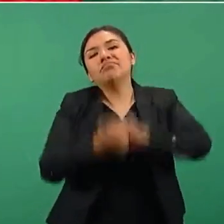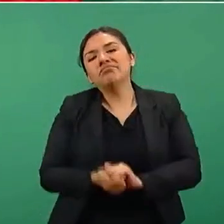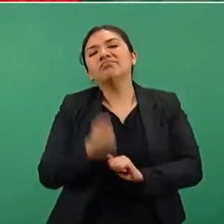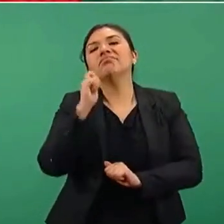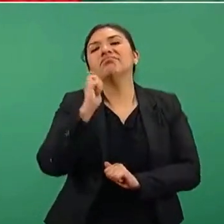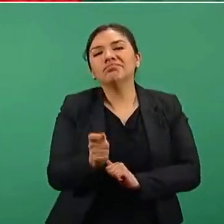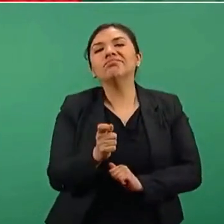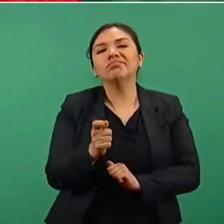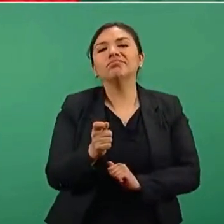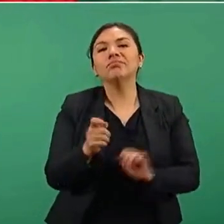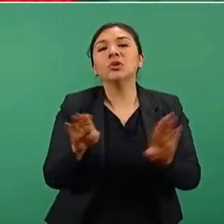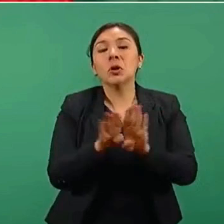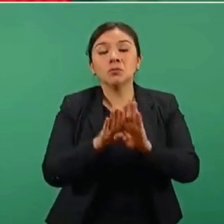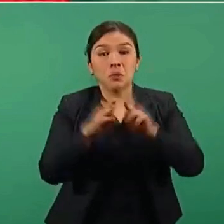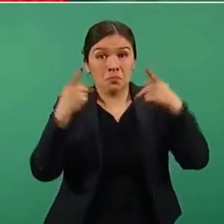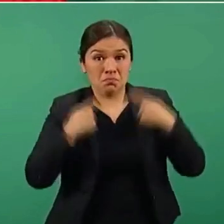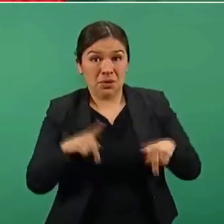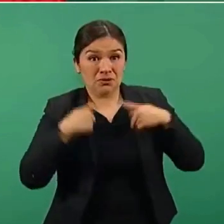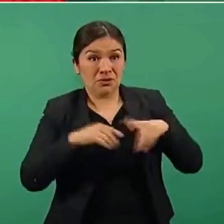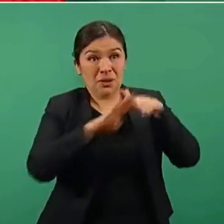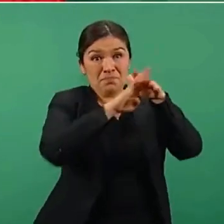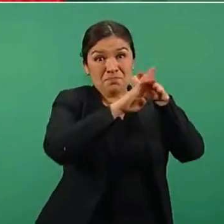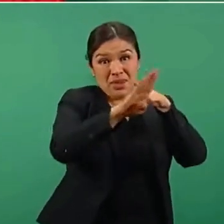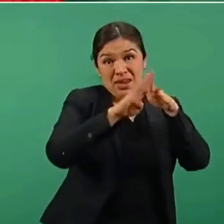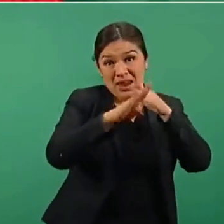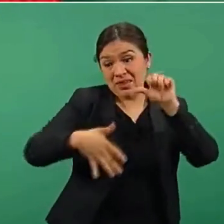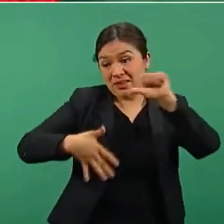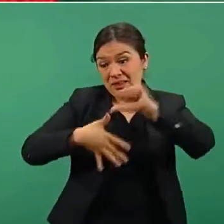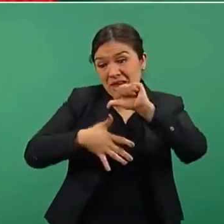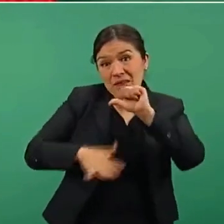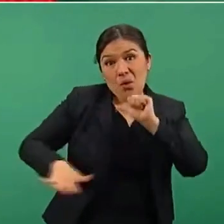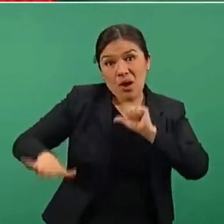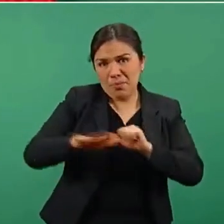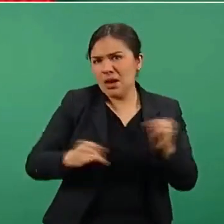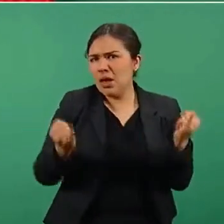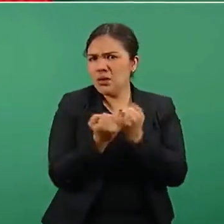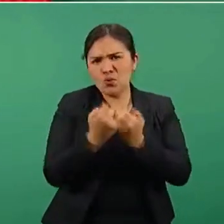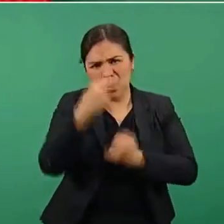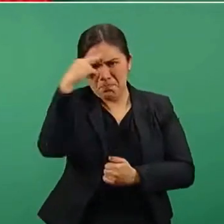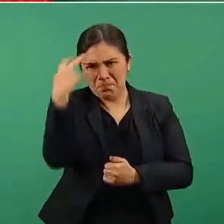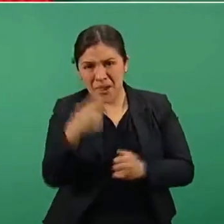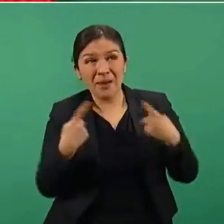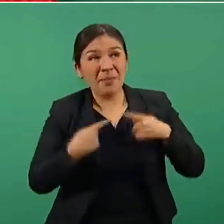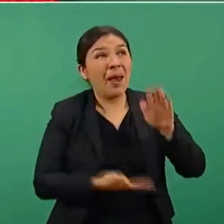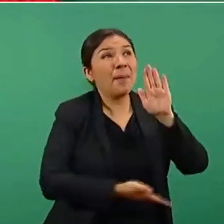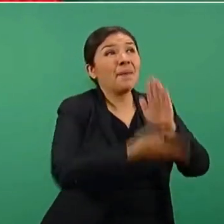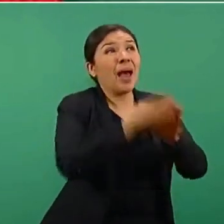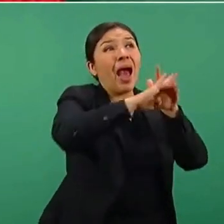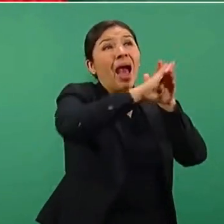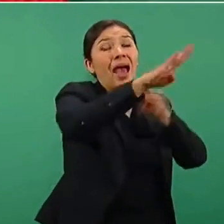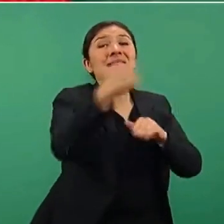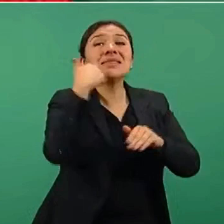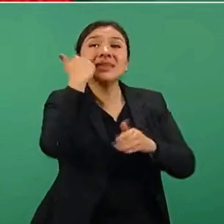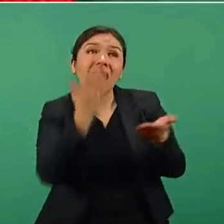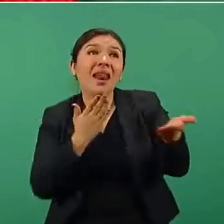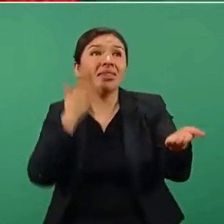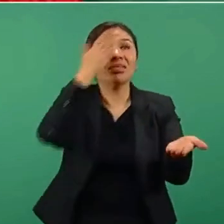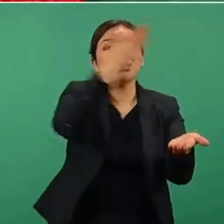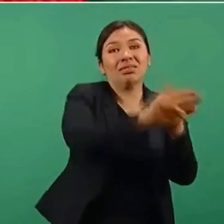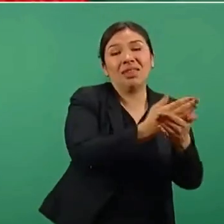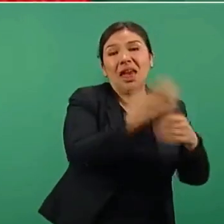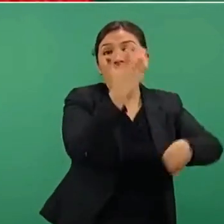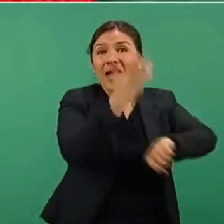que migrantes centroamericanos y también de nuestro país quieran cruzar la frontera,